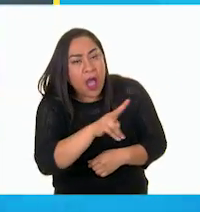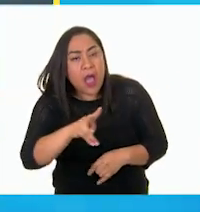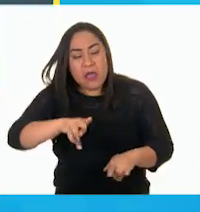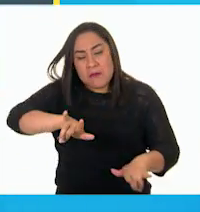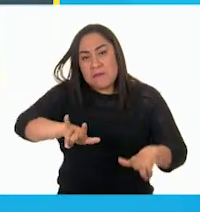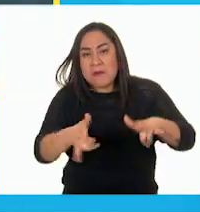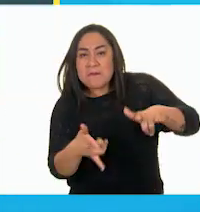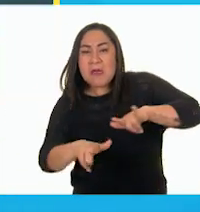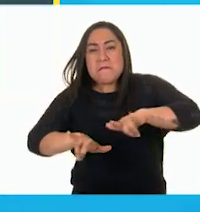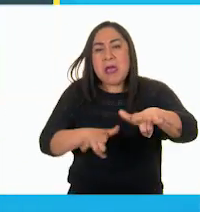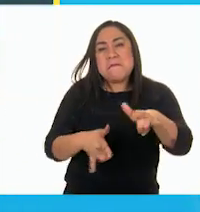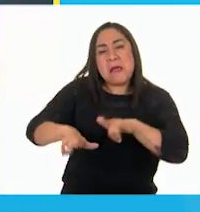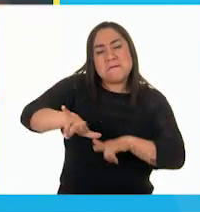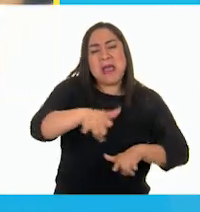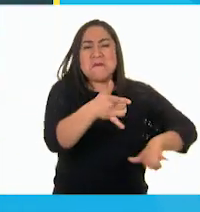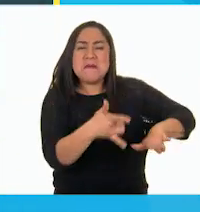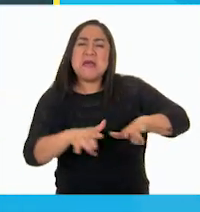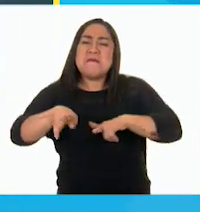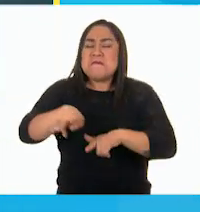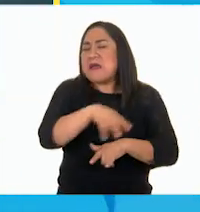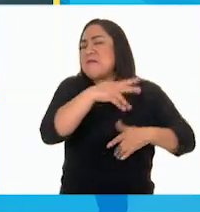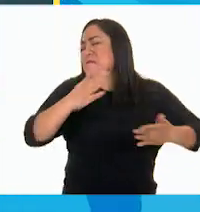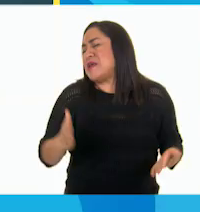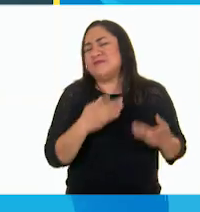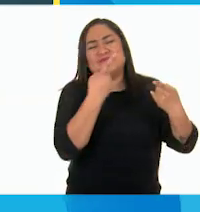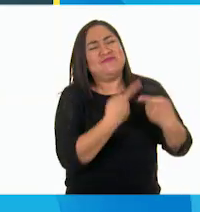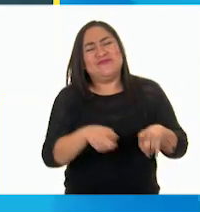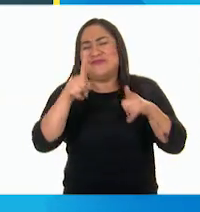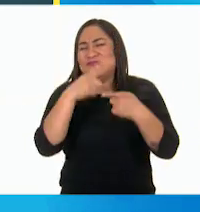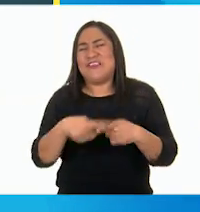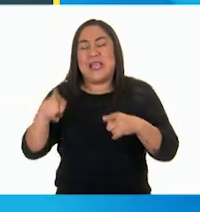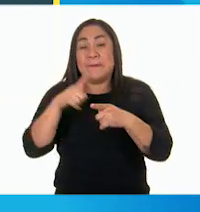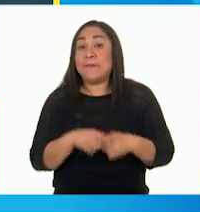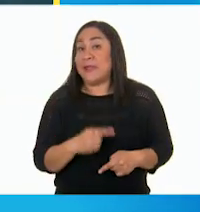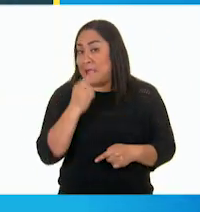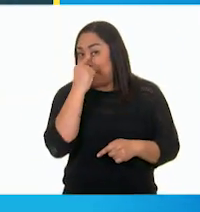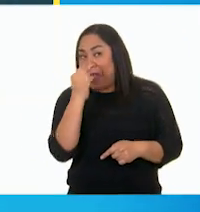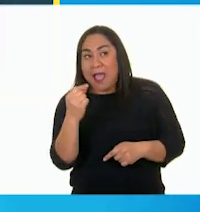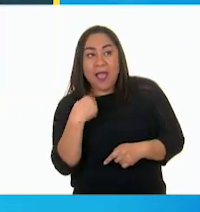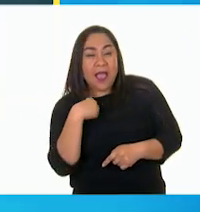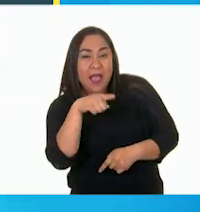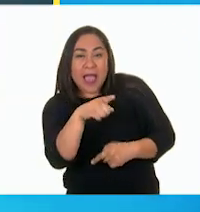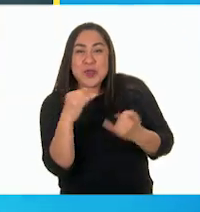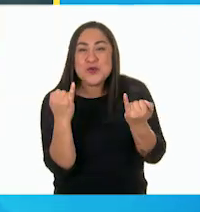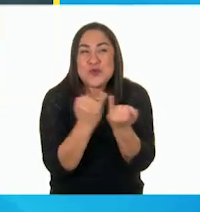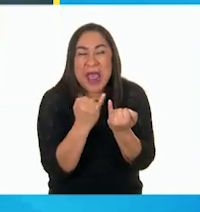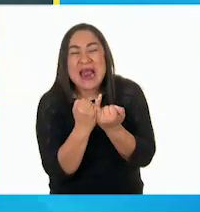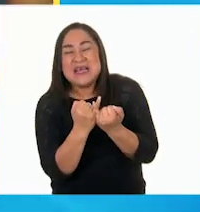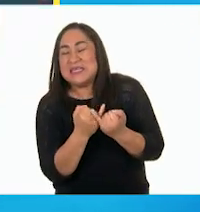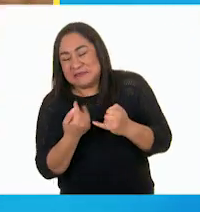iban y venían, bailaban, y hacían un sinfín de trucos. Y él quiera hacer lo mismo. Se subió al escenario y